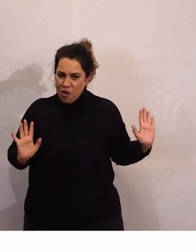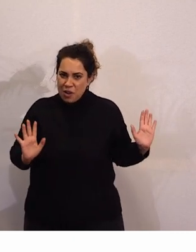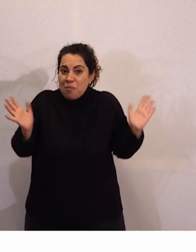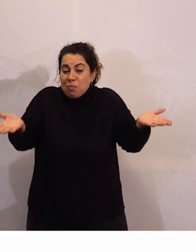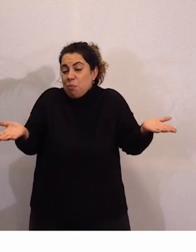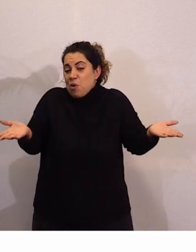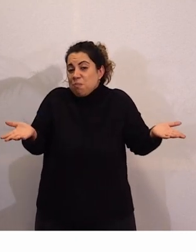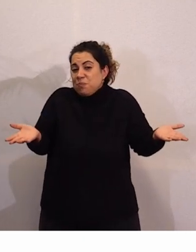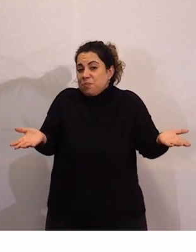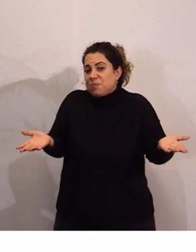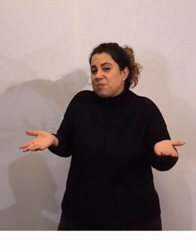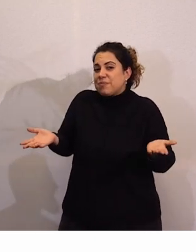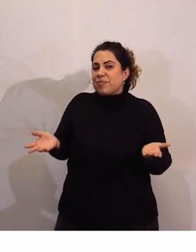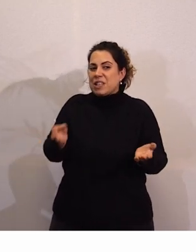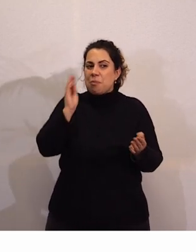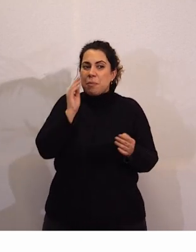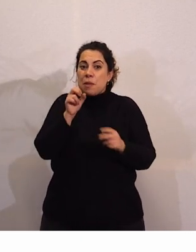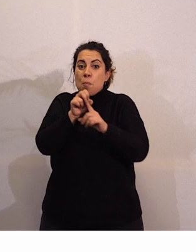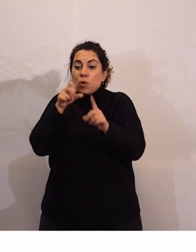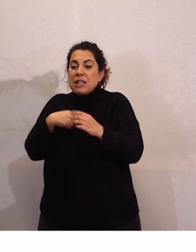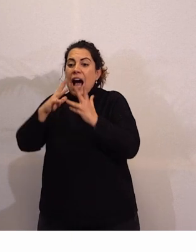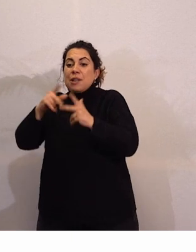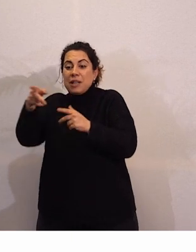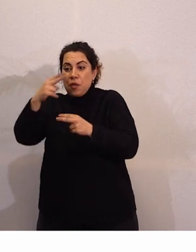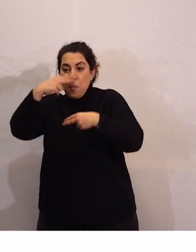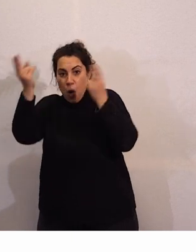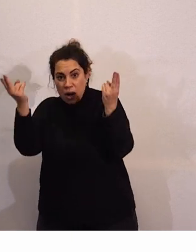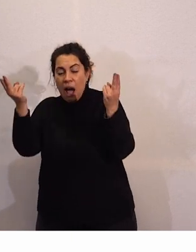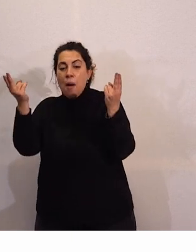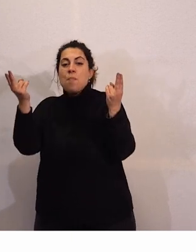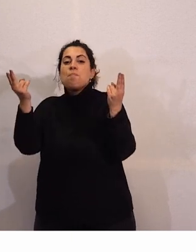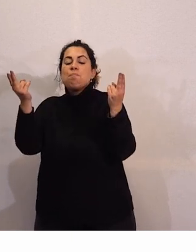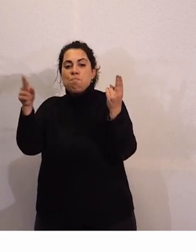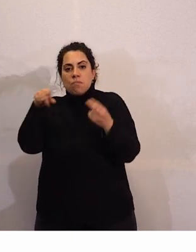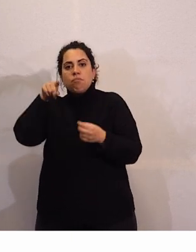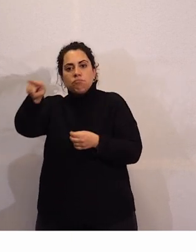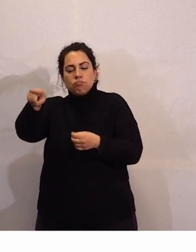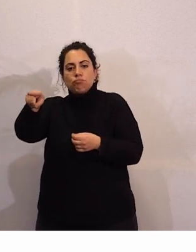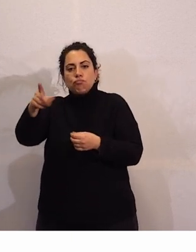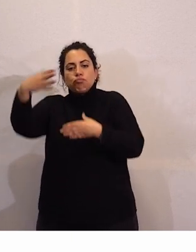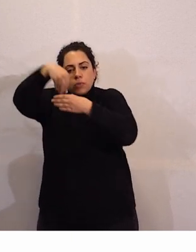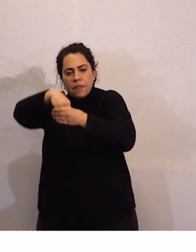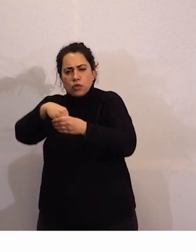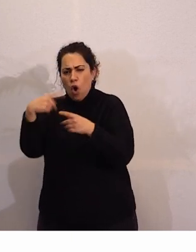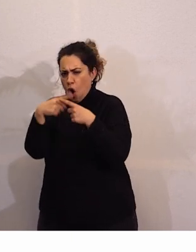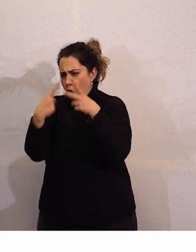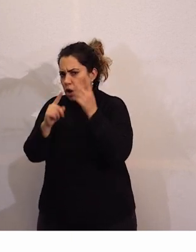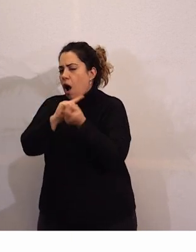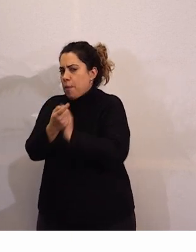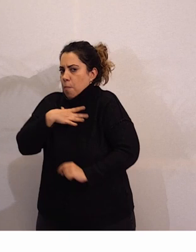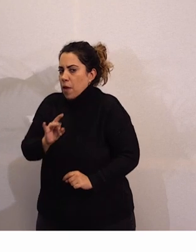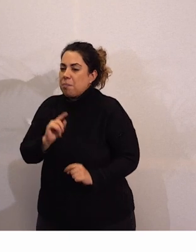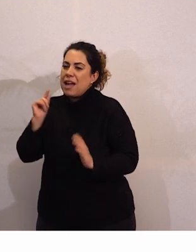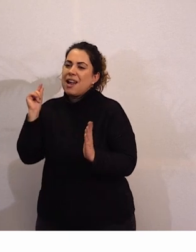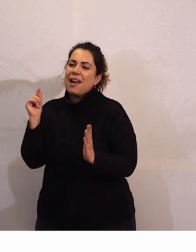yo creo que desde la administración pública se pueden cambiar muchas cosas no tan rápido